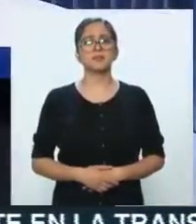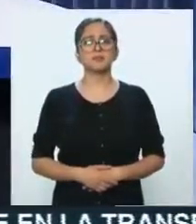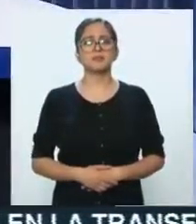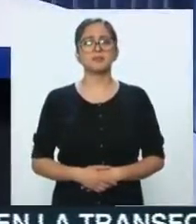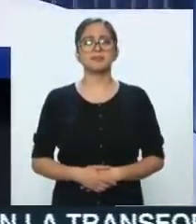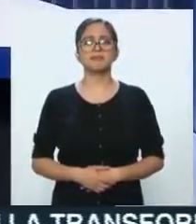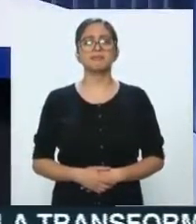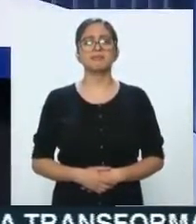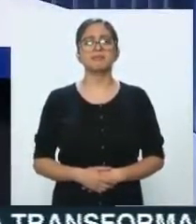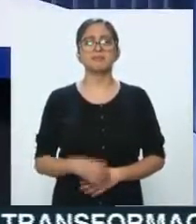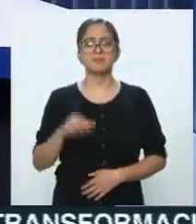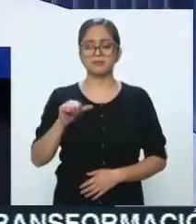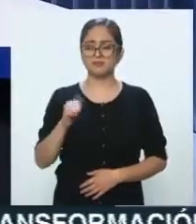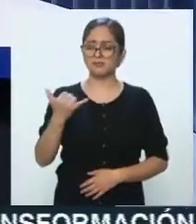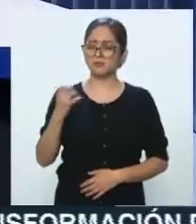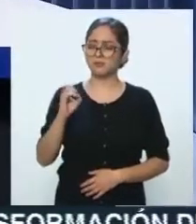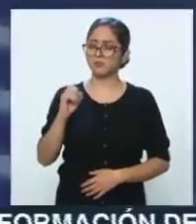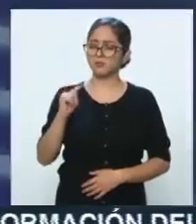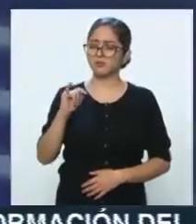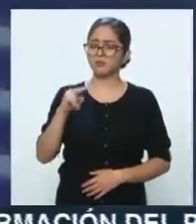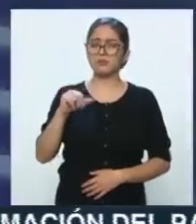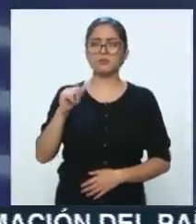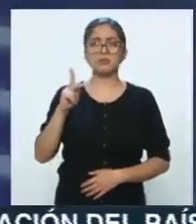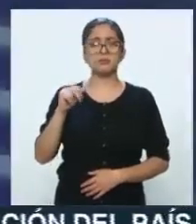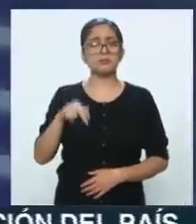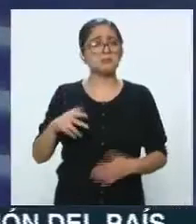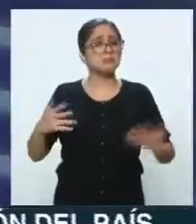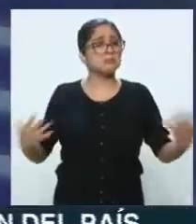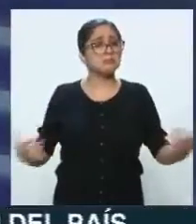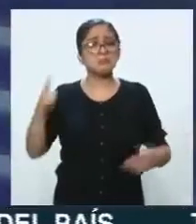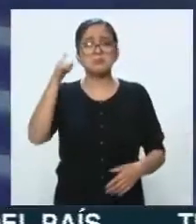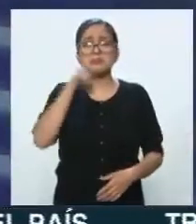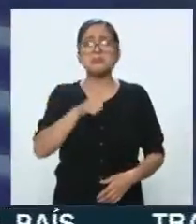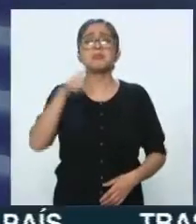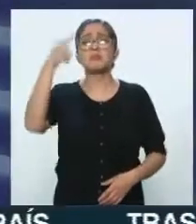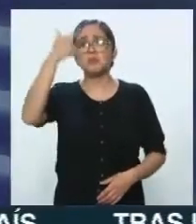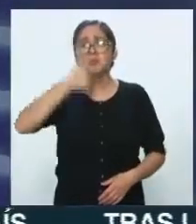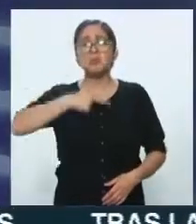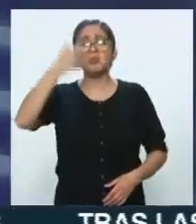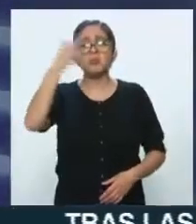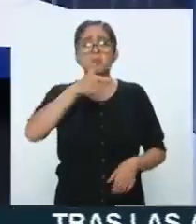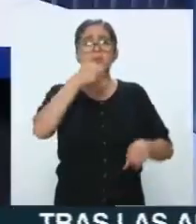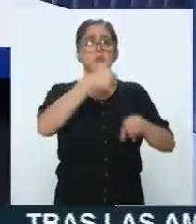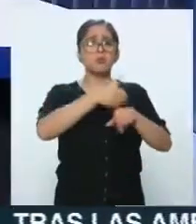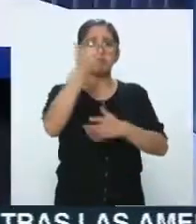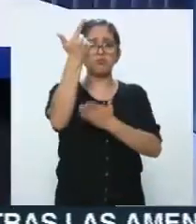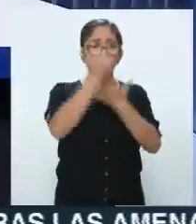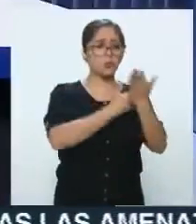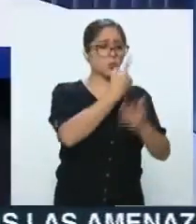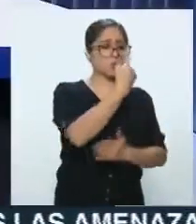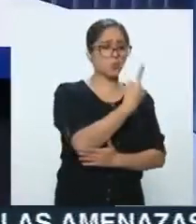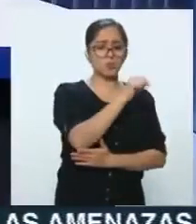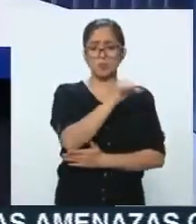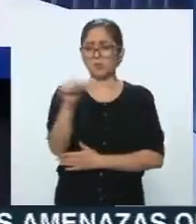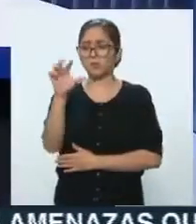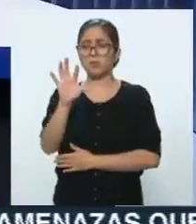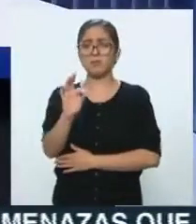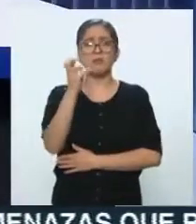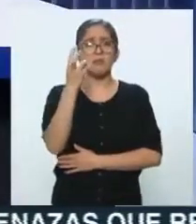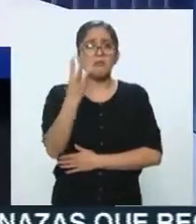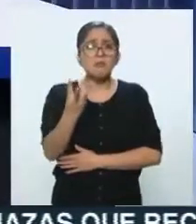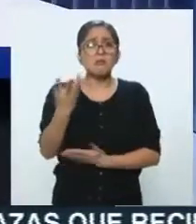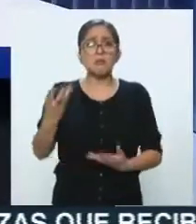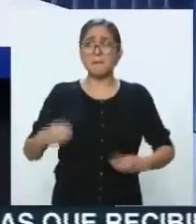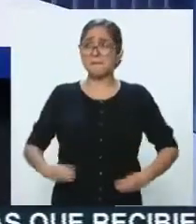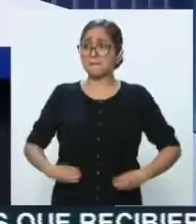Ayotzinapa, Víctor Ronquillo, todas las noches seguimos haciendo el pase de lista del 1 al 43, vivos se los llevaron, vivos los queremos